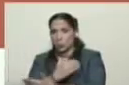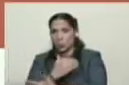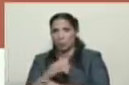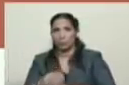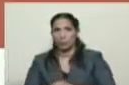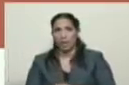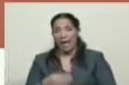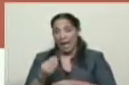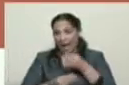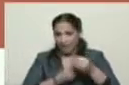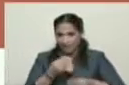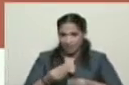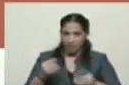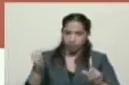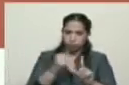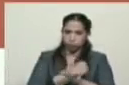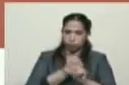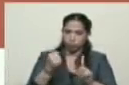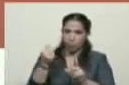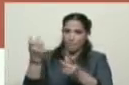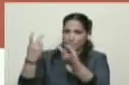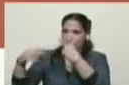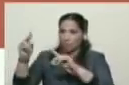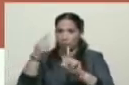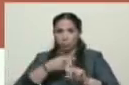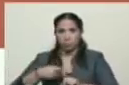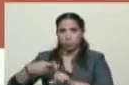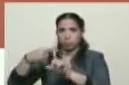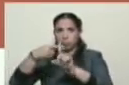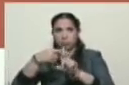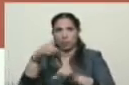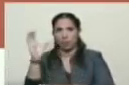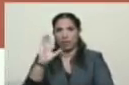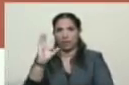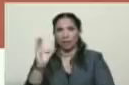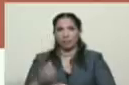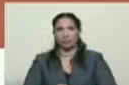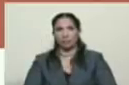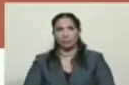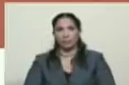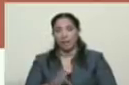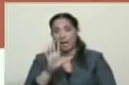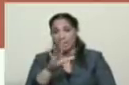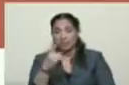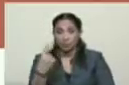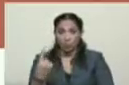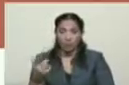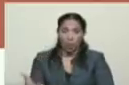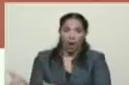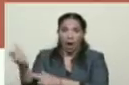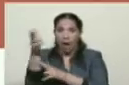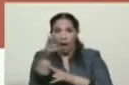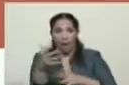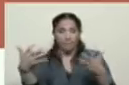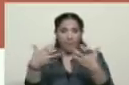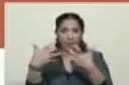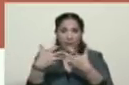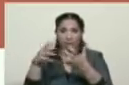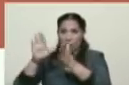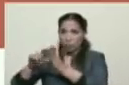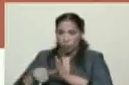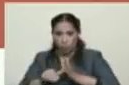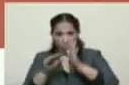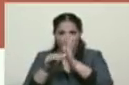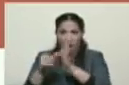instaurar hechos de falsos positivos en la ciudad de Caracas. De las 51 armas de guerra sustraídas